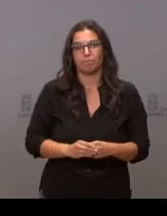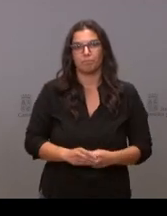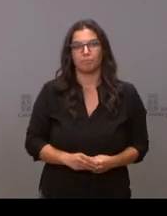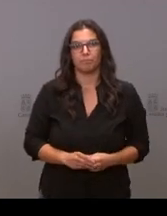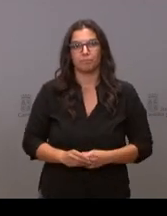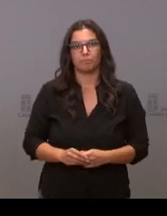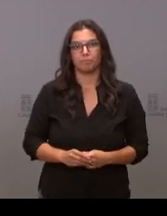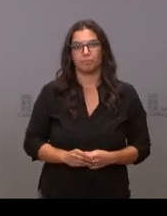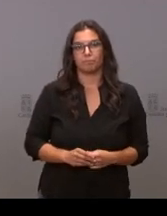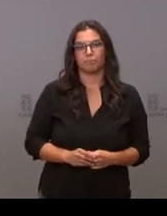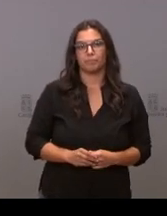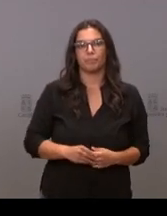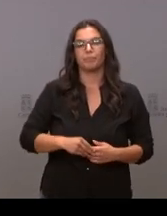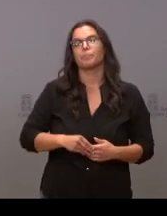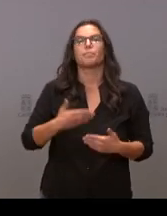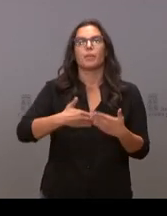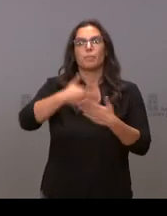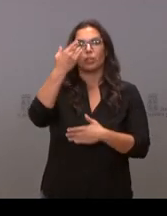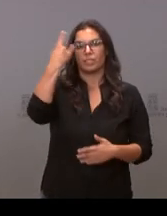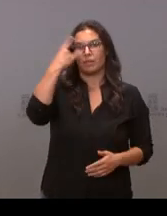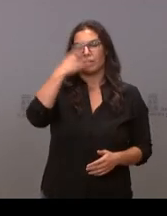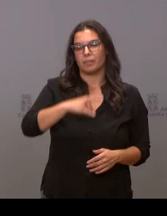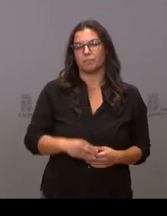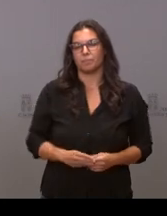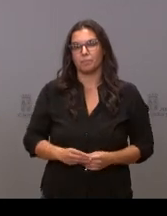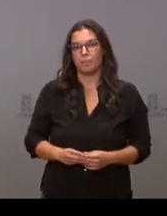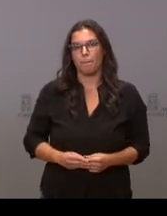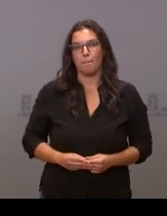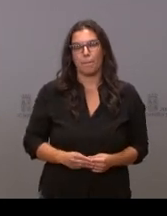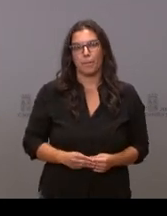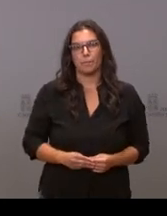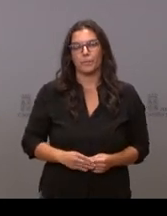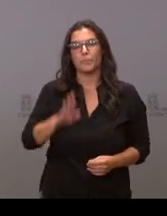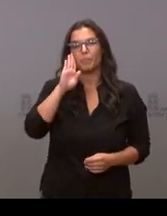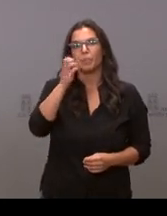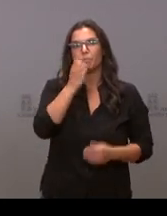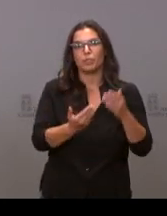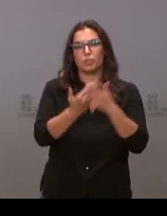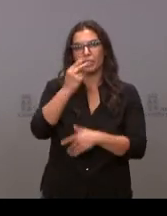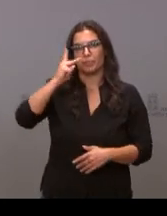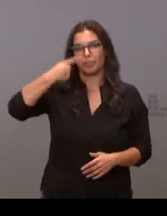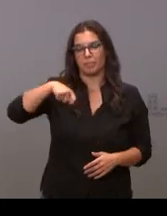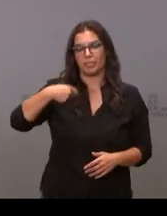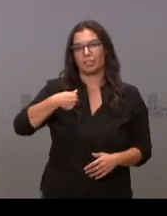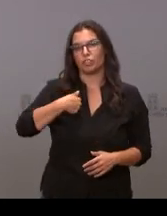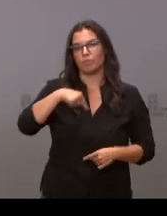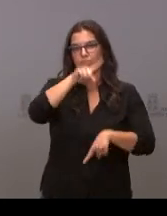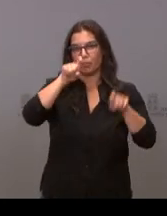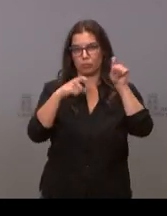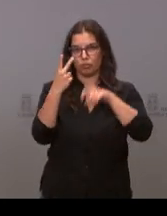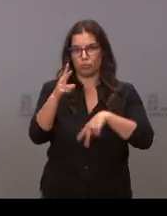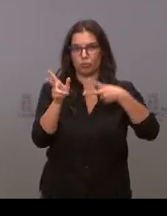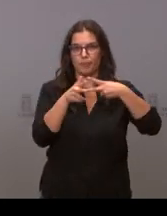con Belén Hernández de la Gaceta de Salamanca adelante Belén hola buenos días vicepresidente yo tenía dos preguntas